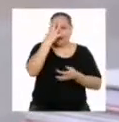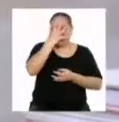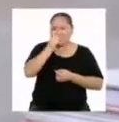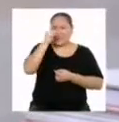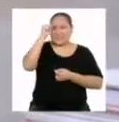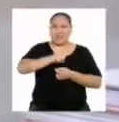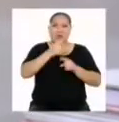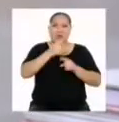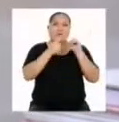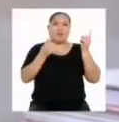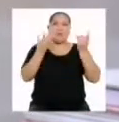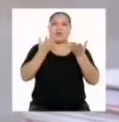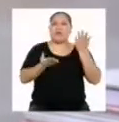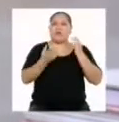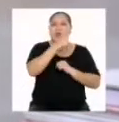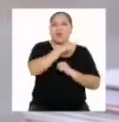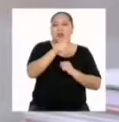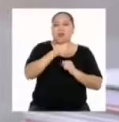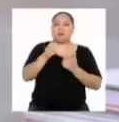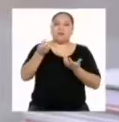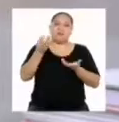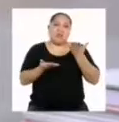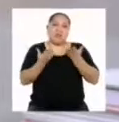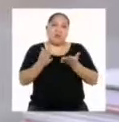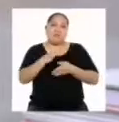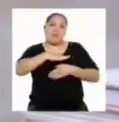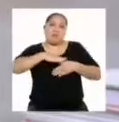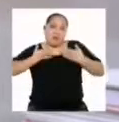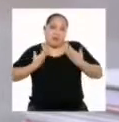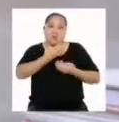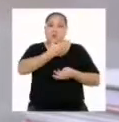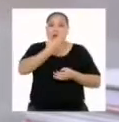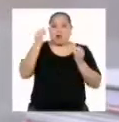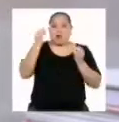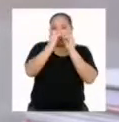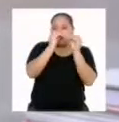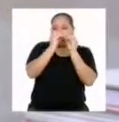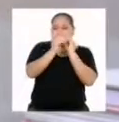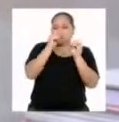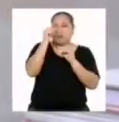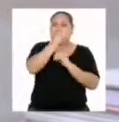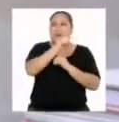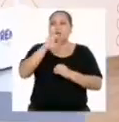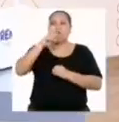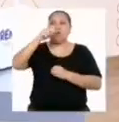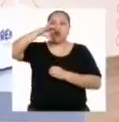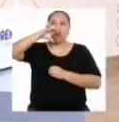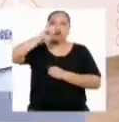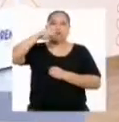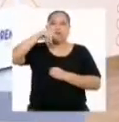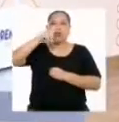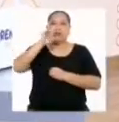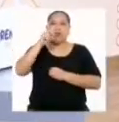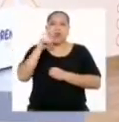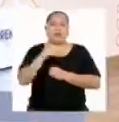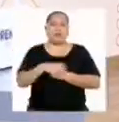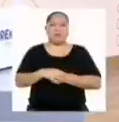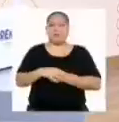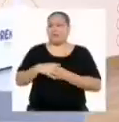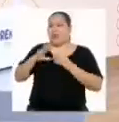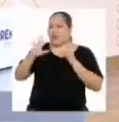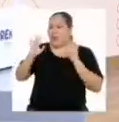sí! Pero quizás haya cosas que puedas reforzar o mejorar en tus representaciones de la función lineal. ¡Ay, tocino!